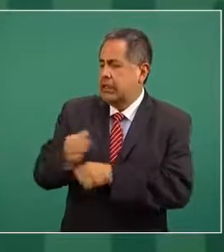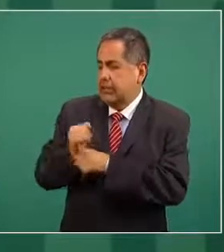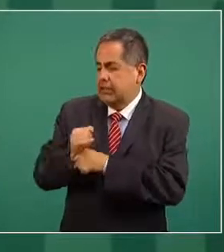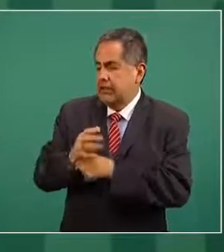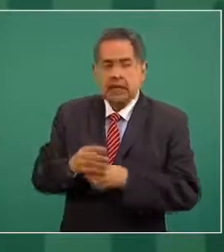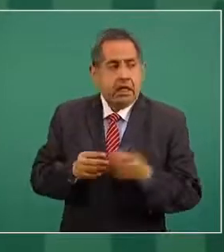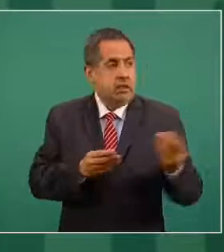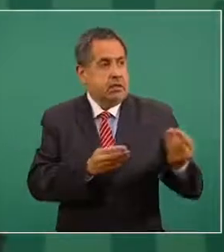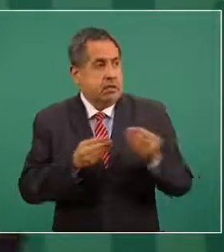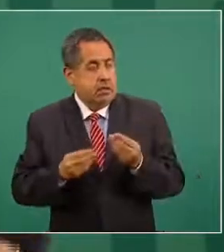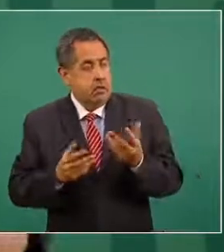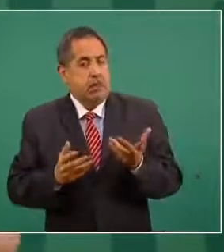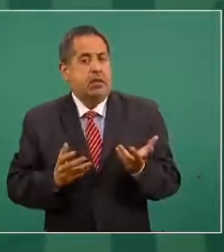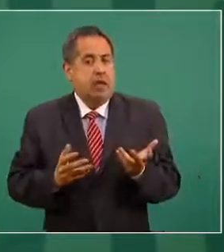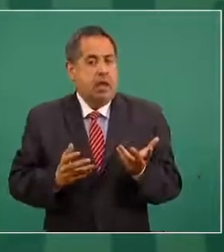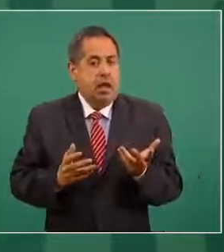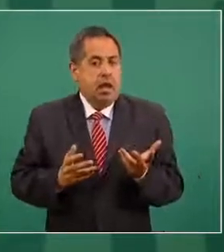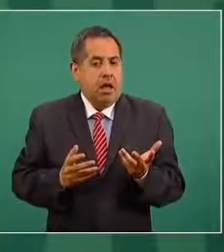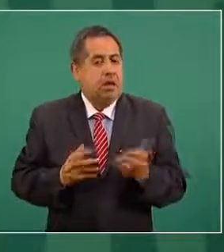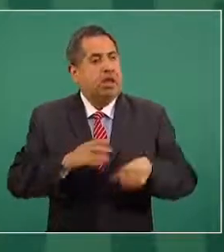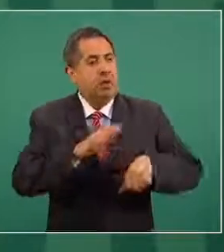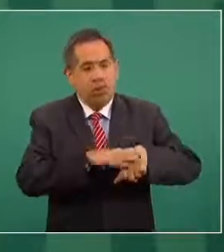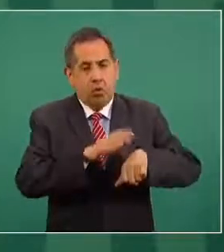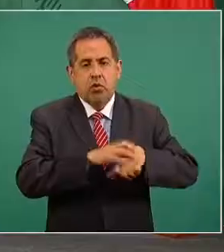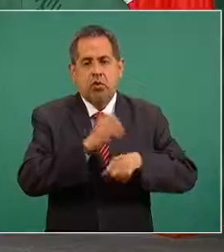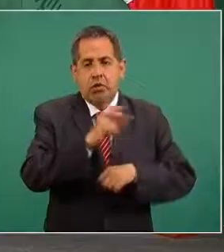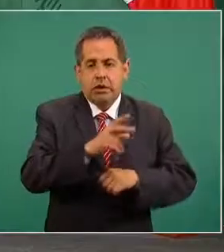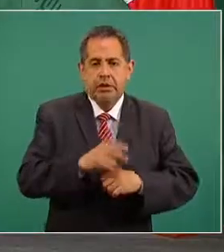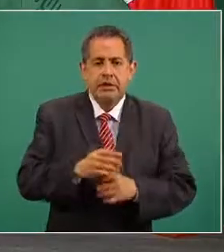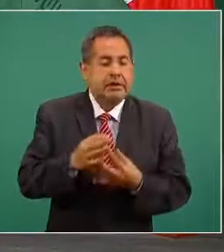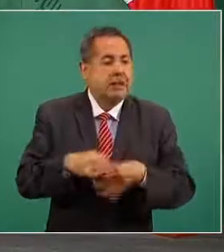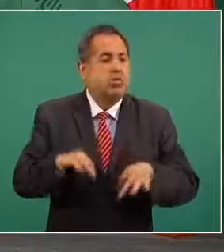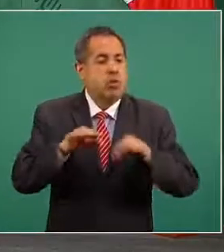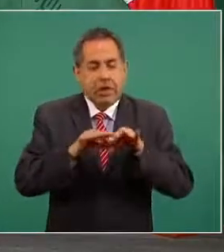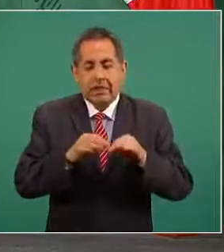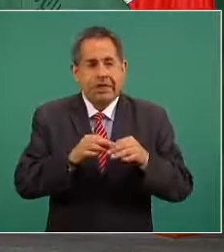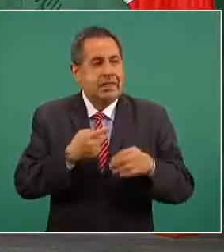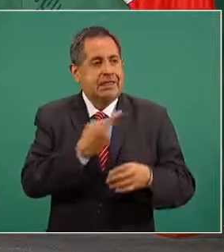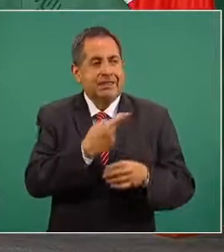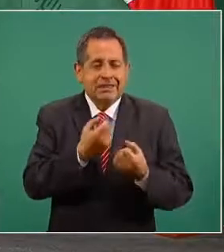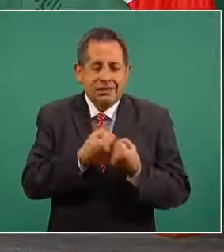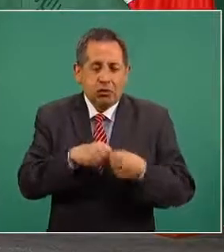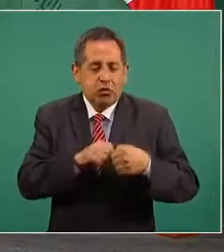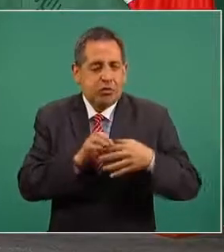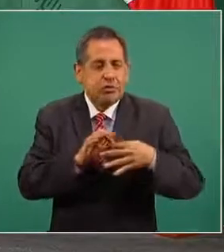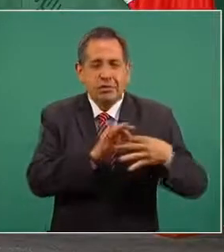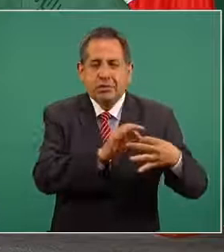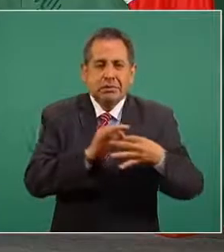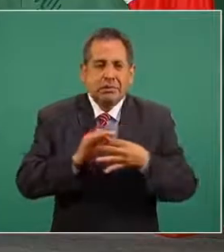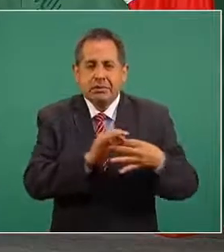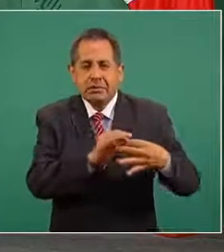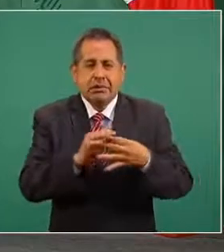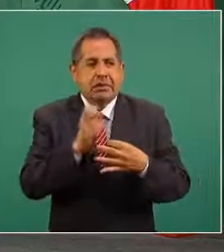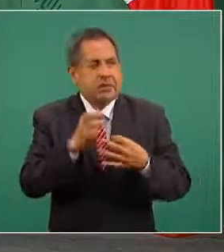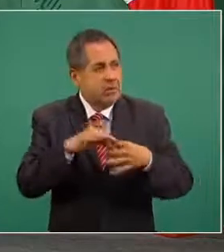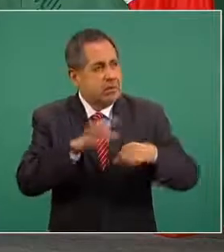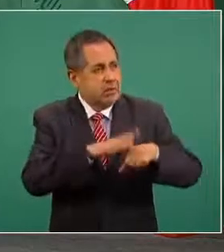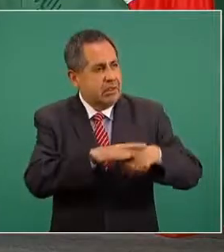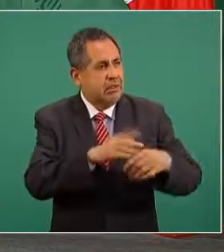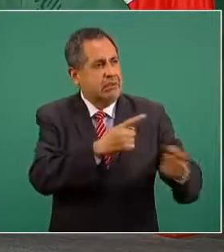en función de lo que en ese momento informé, que es el valor que tiene la cooperación y la Alianza de México en esta materia.